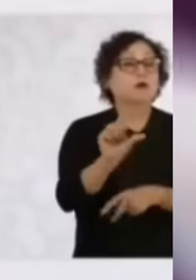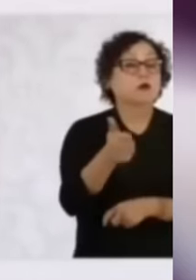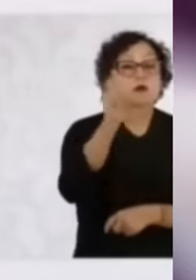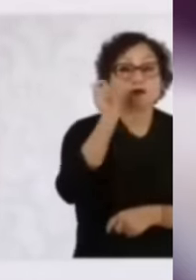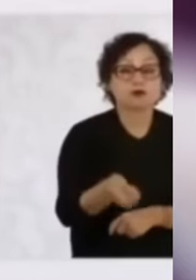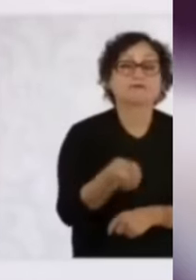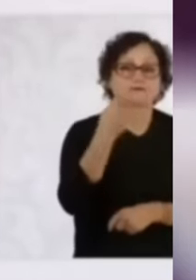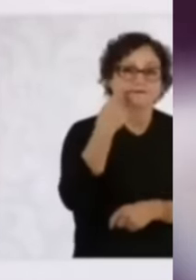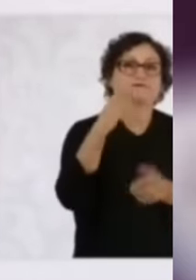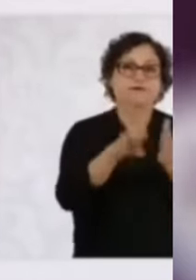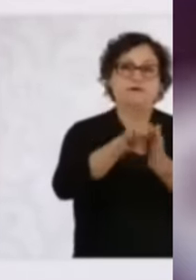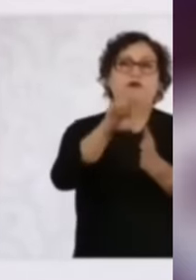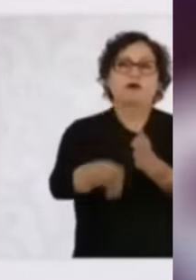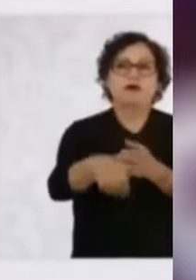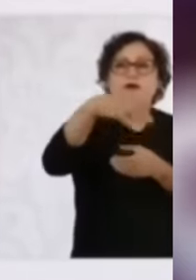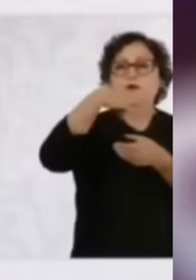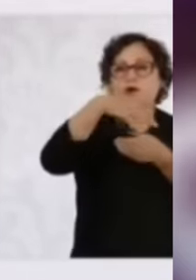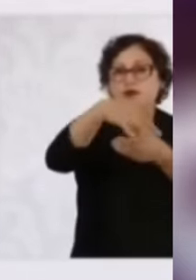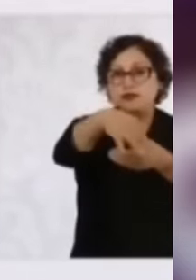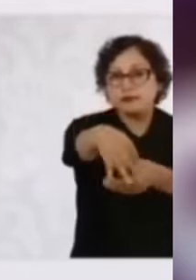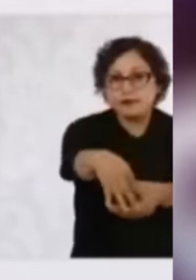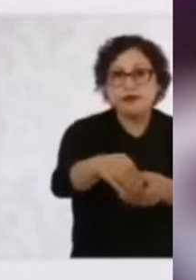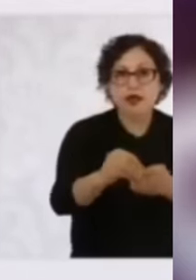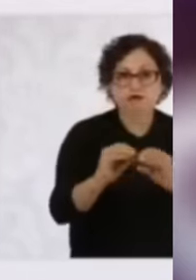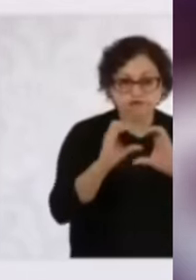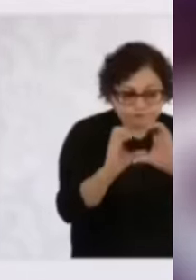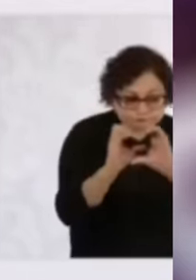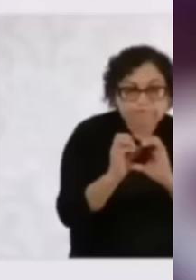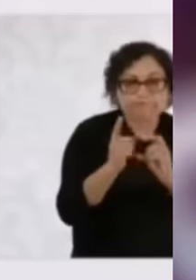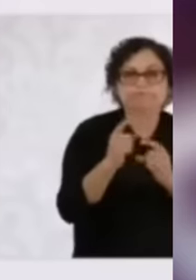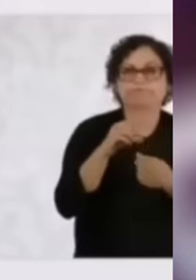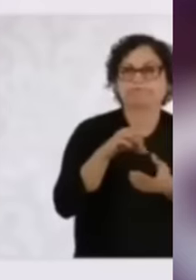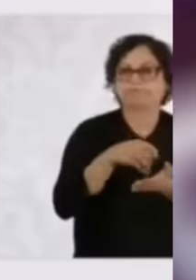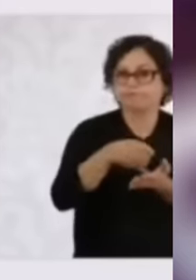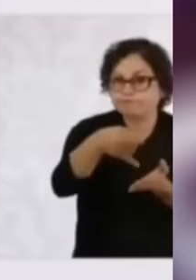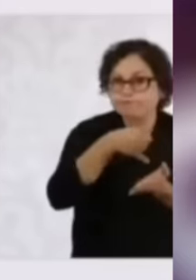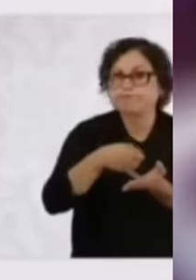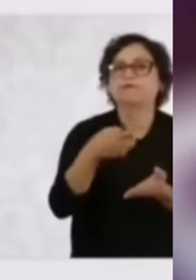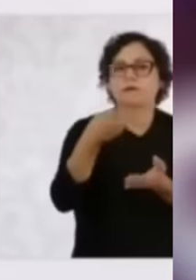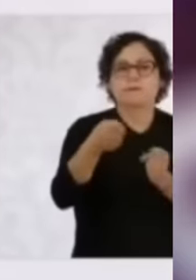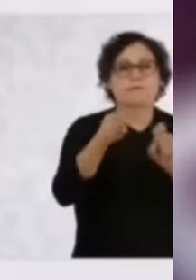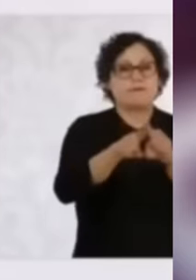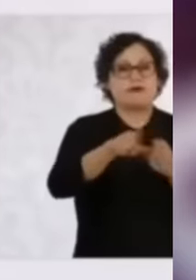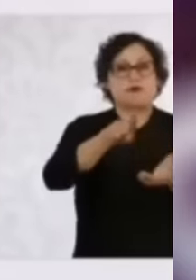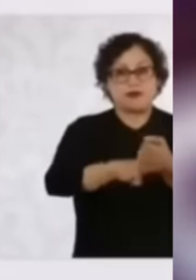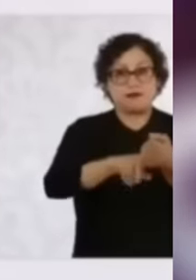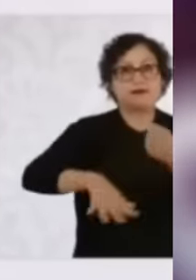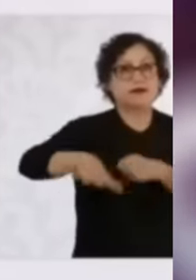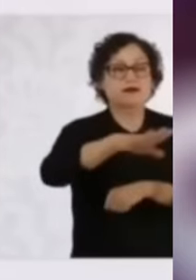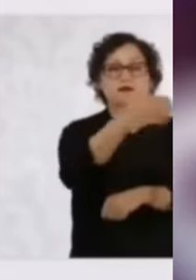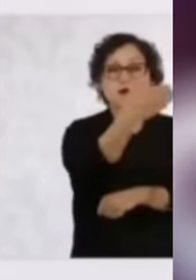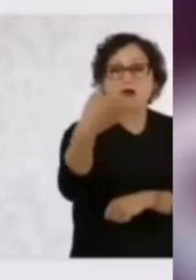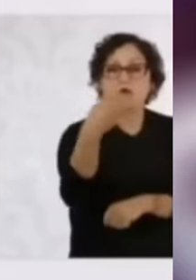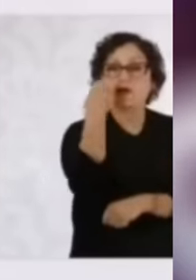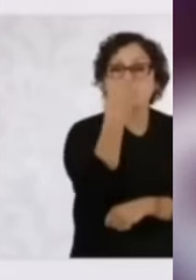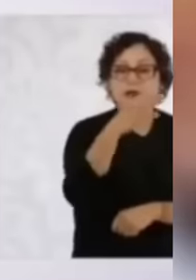con la producción de semillas y el fortalecimiento de la capacitación, de las escuelas campesinas,